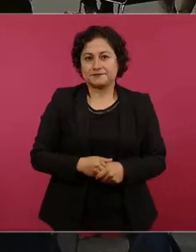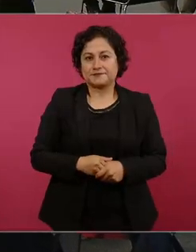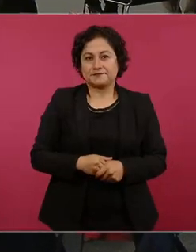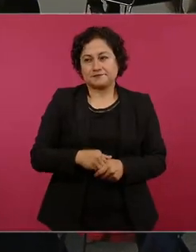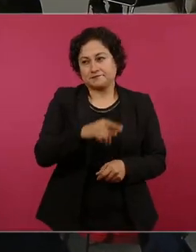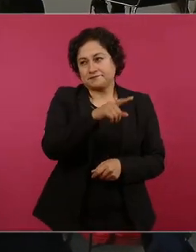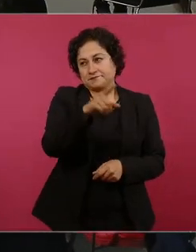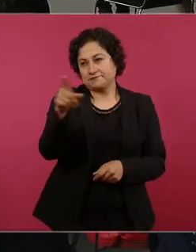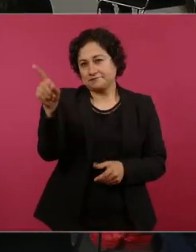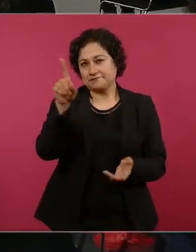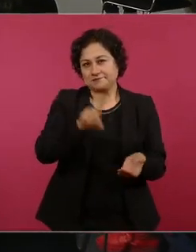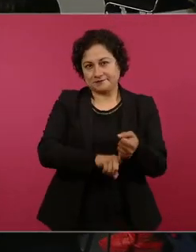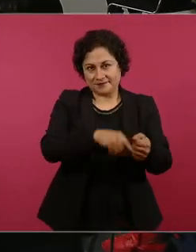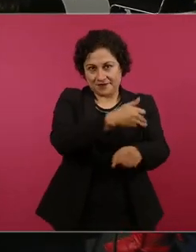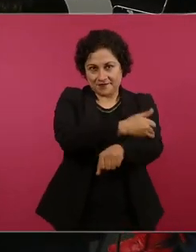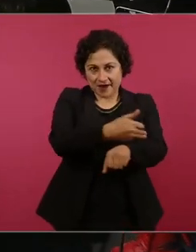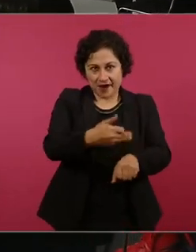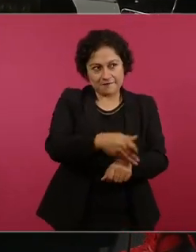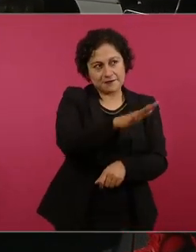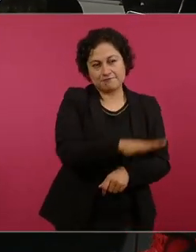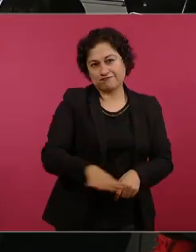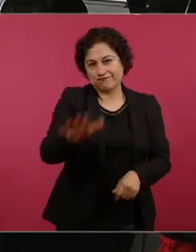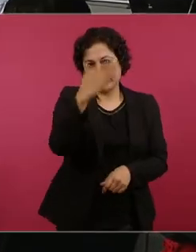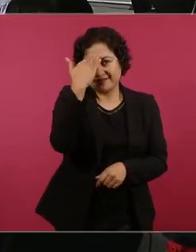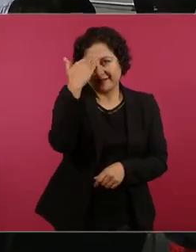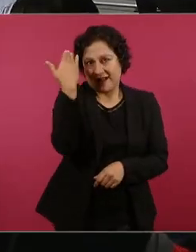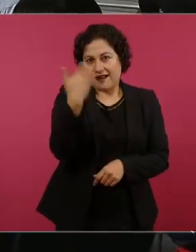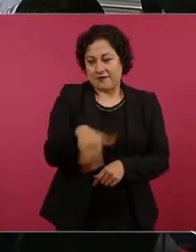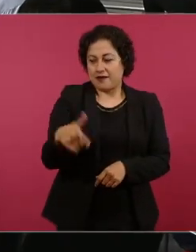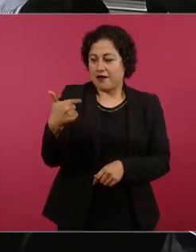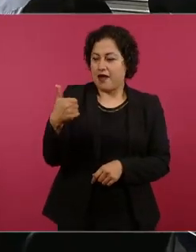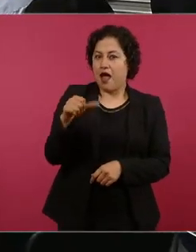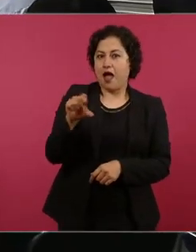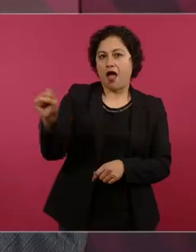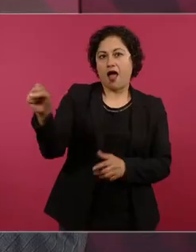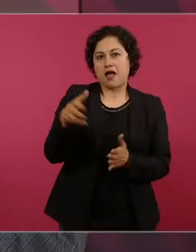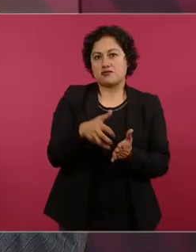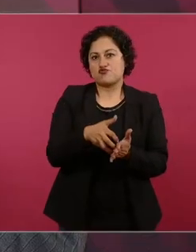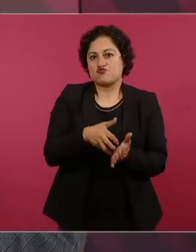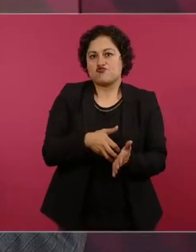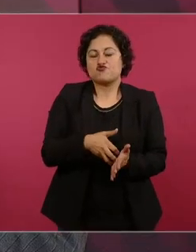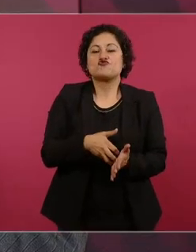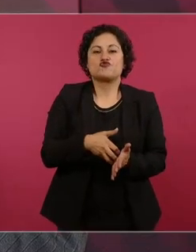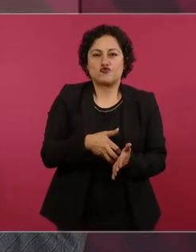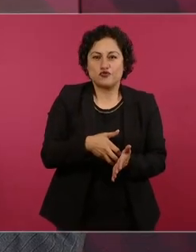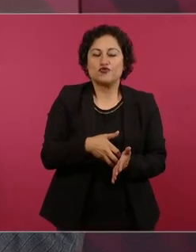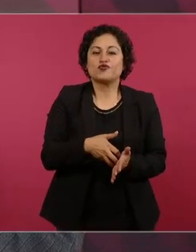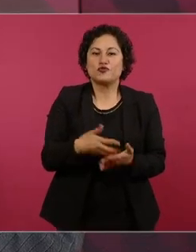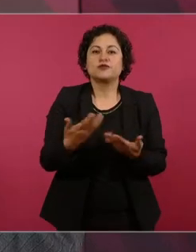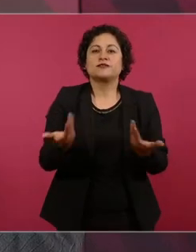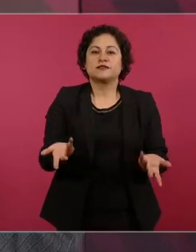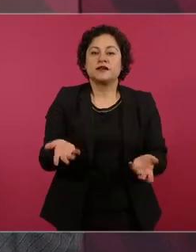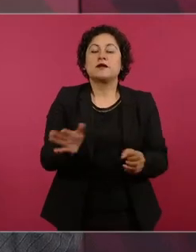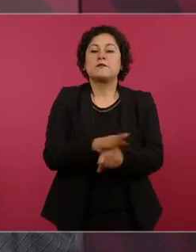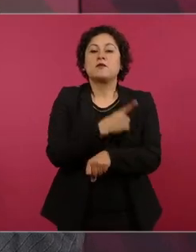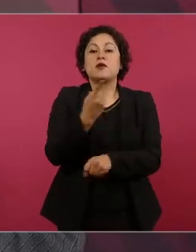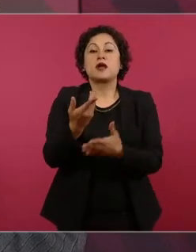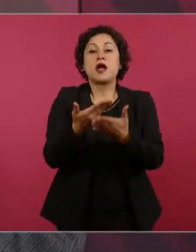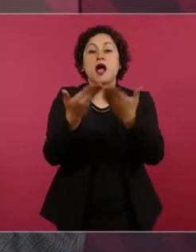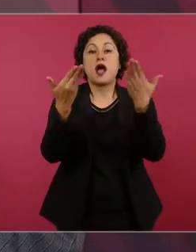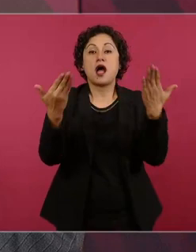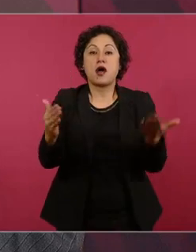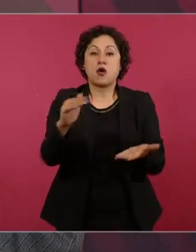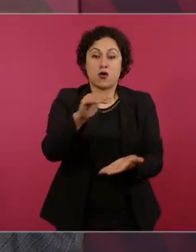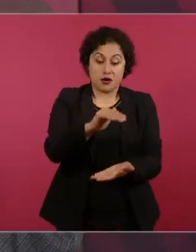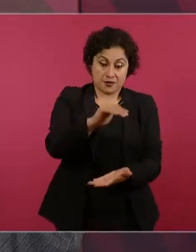familias del ahorro del gas es que ahora el cilindro de 20